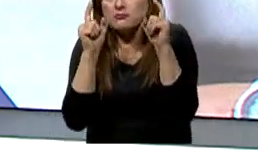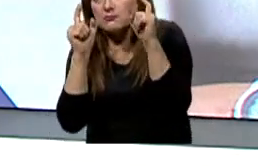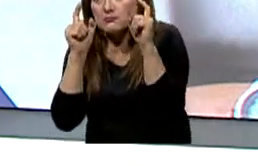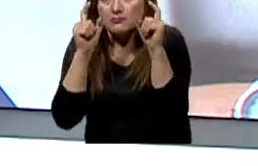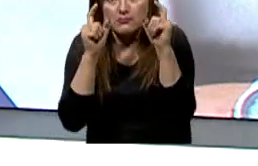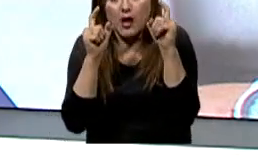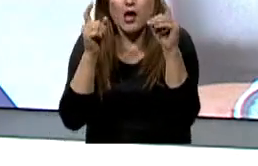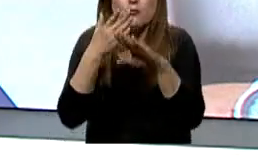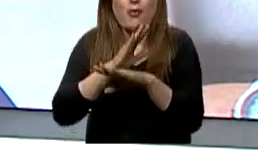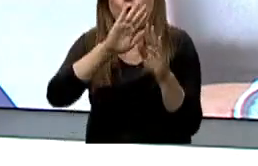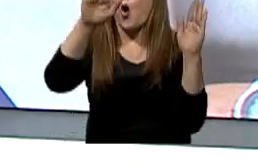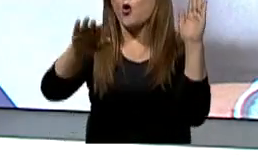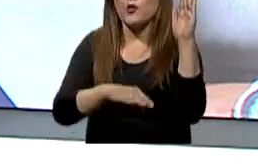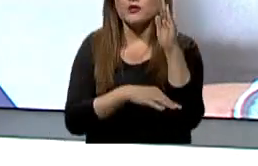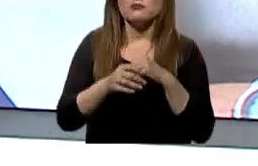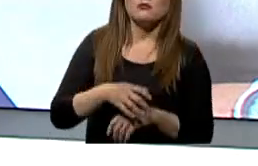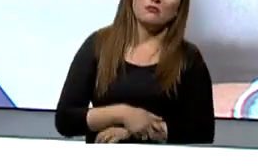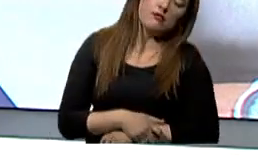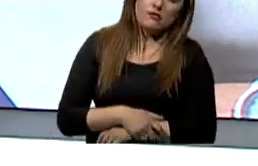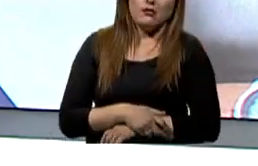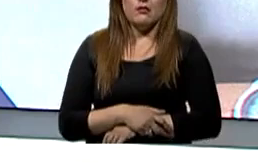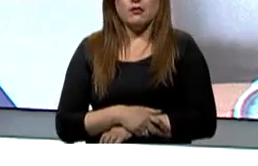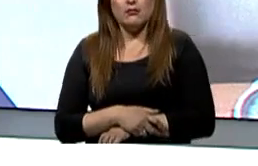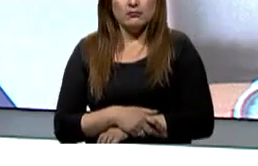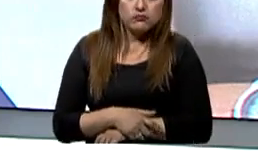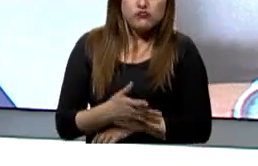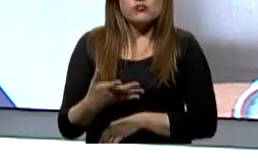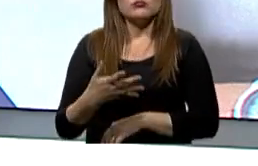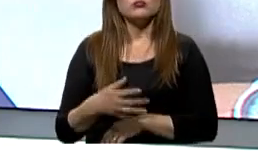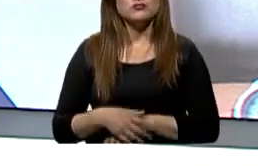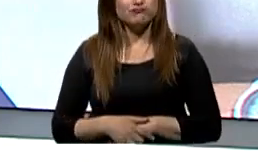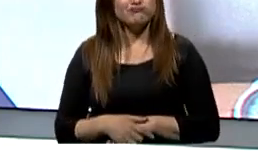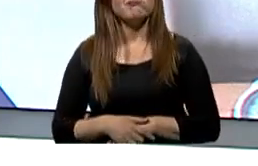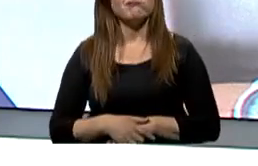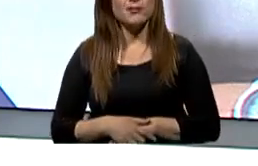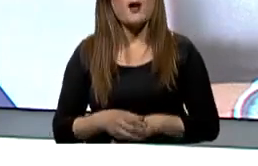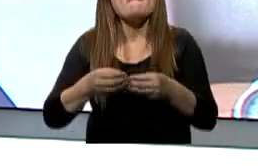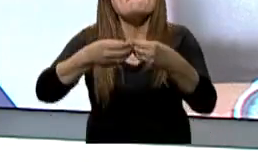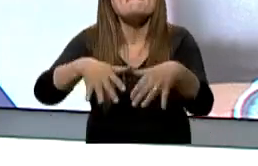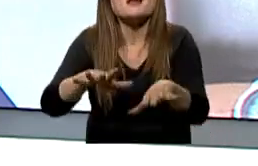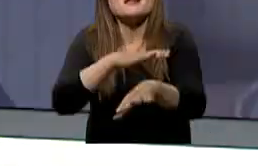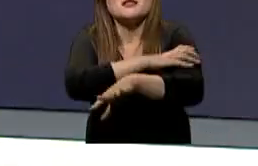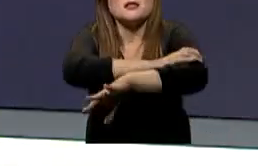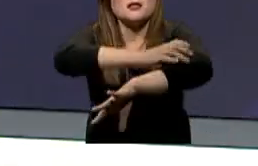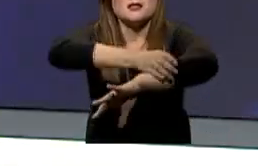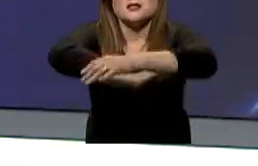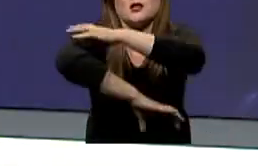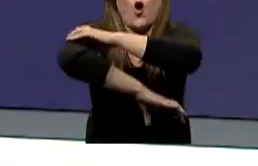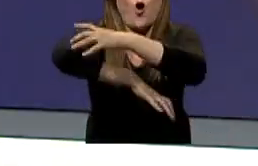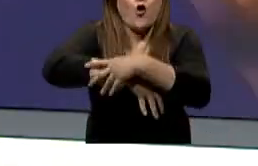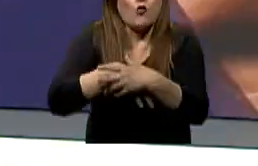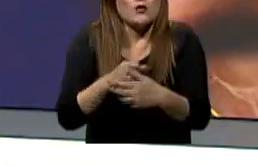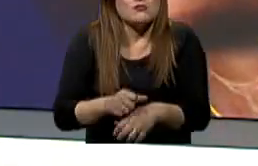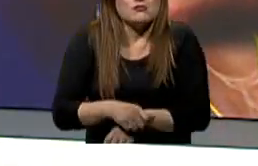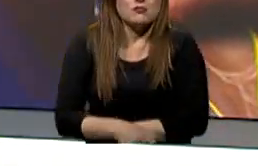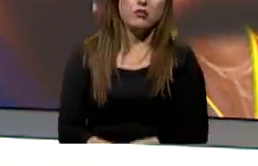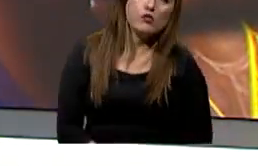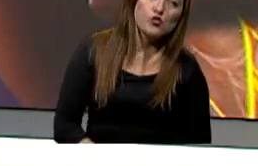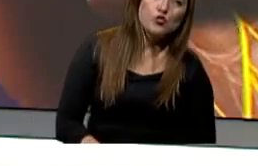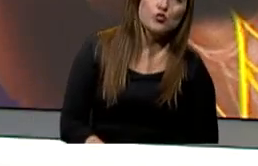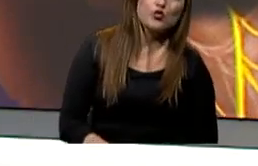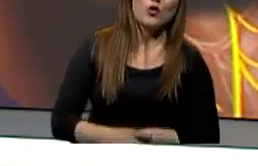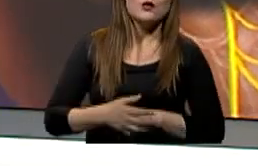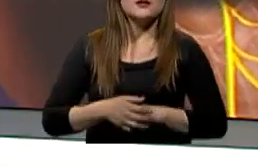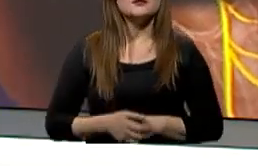veces la narcolepsia puede ser provocada por una pérdida repentina del tono muscular. Eso se llama como cataplegía, es decir, parece que se decae. Vean